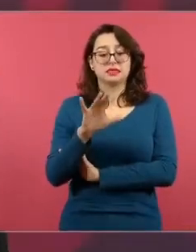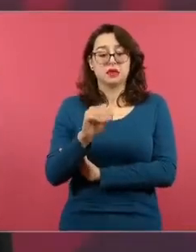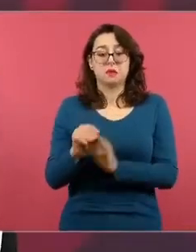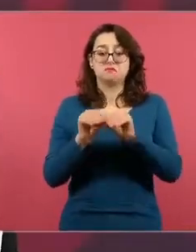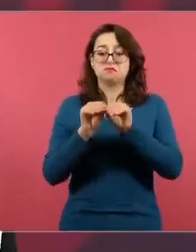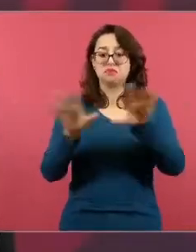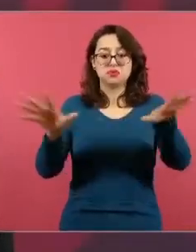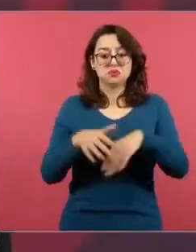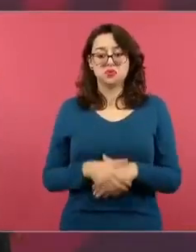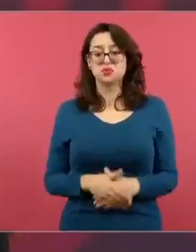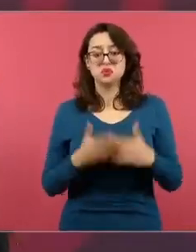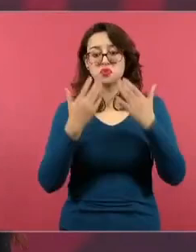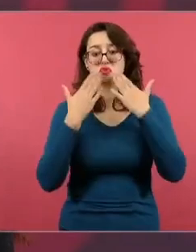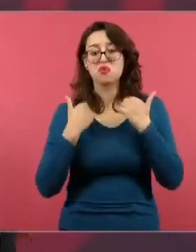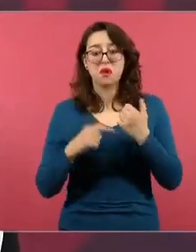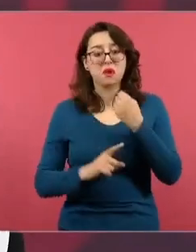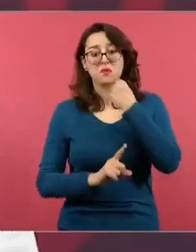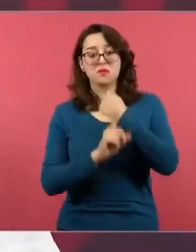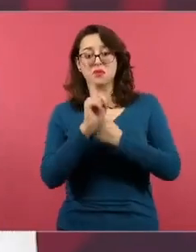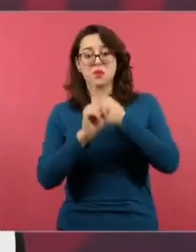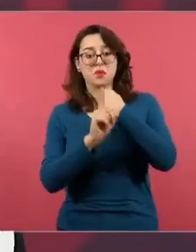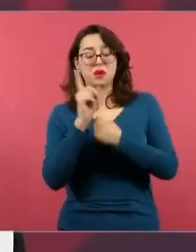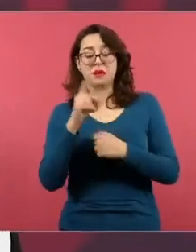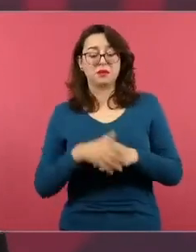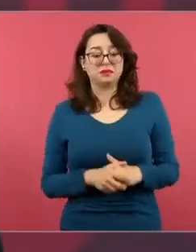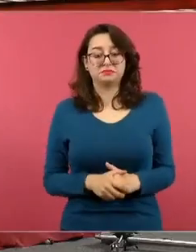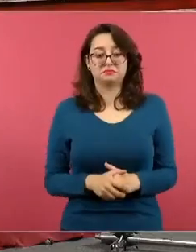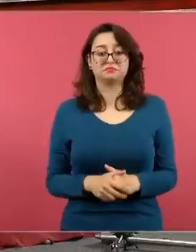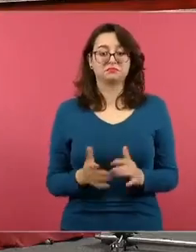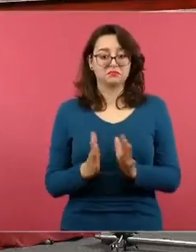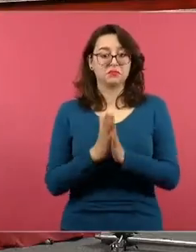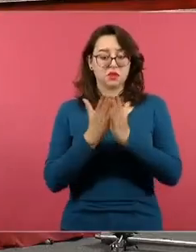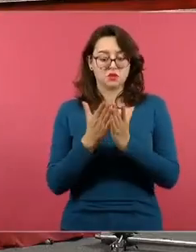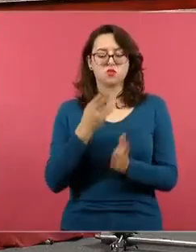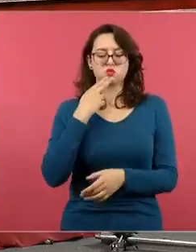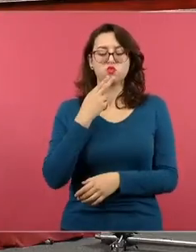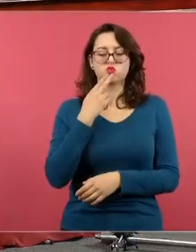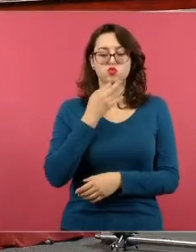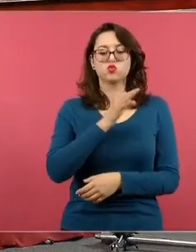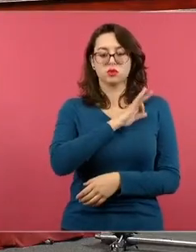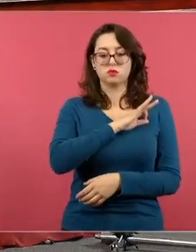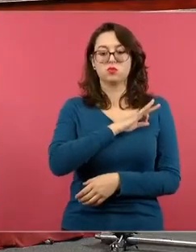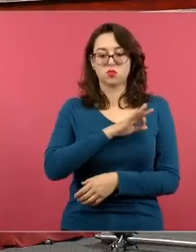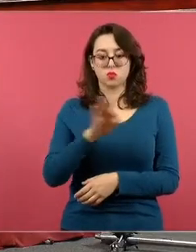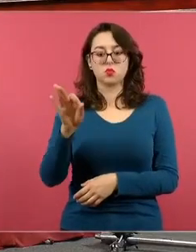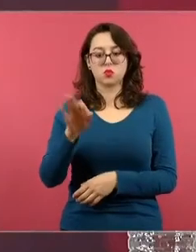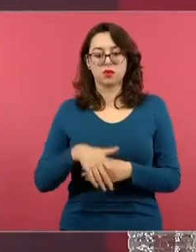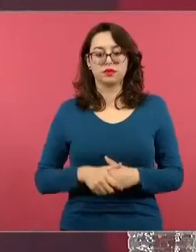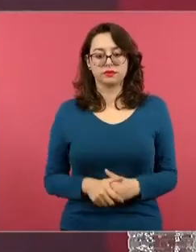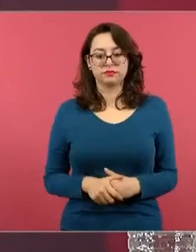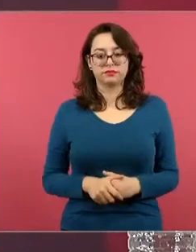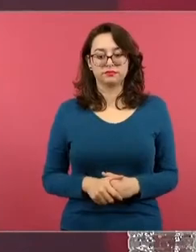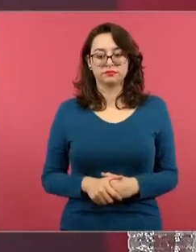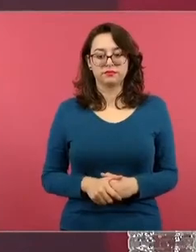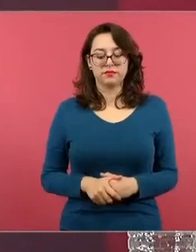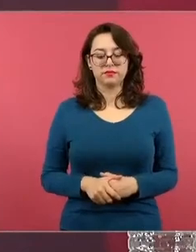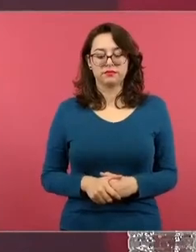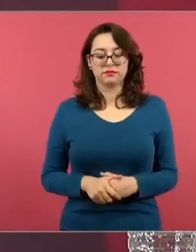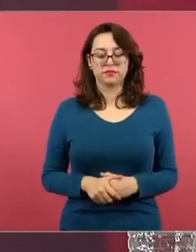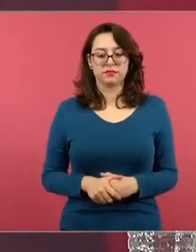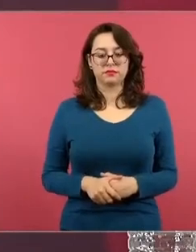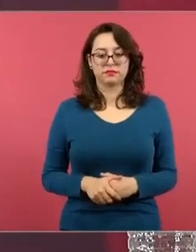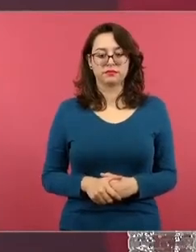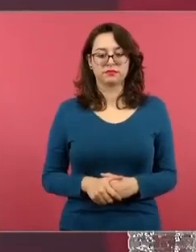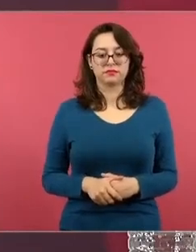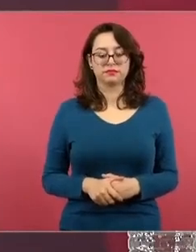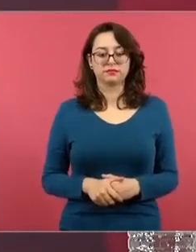problema para que los libros de texto puedan ser utilizados por las niñas los niños y los adolescentes en